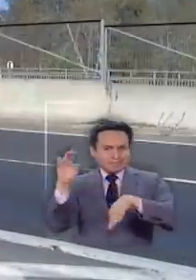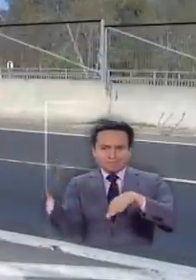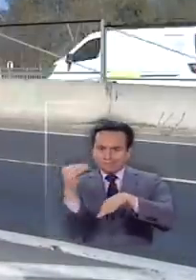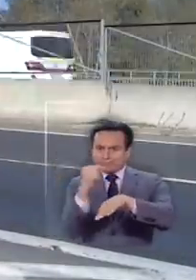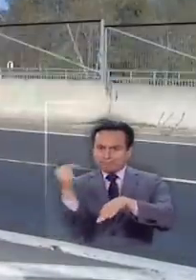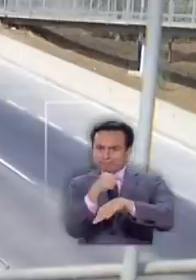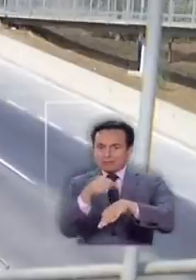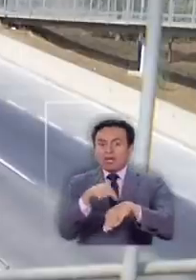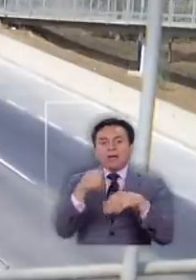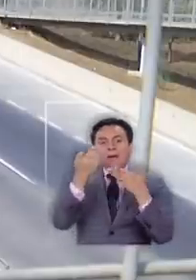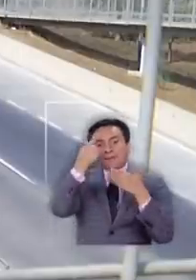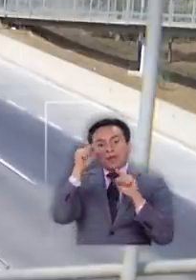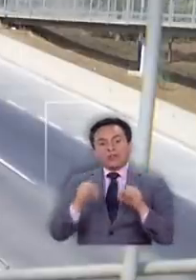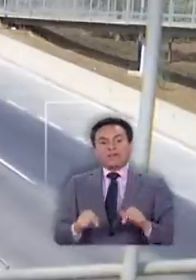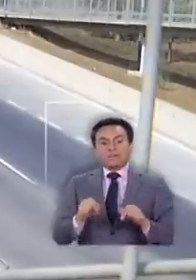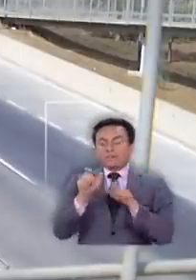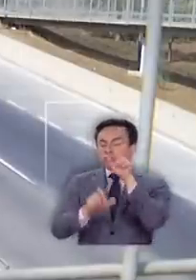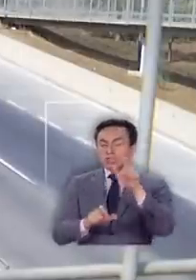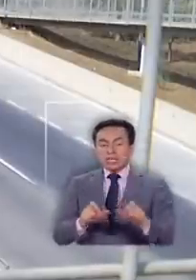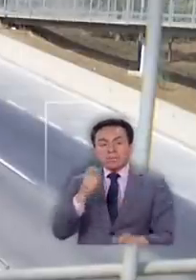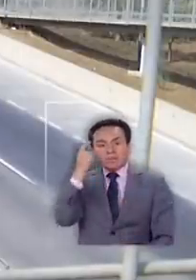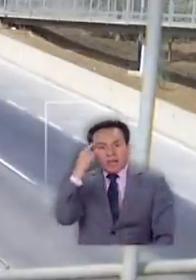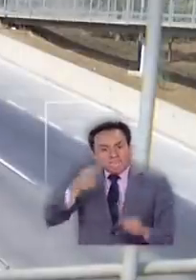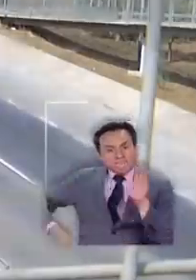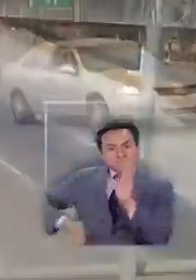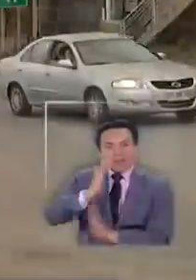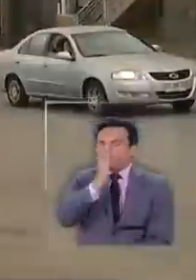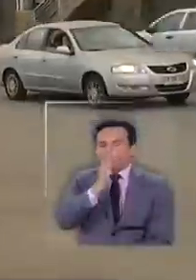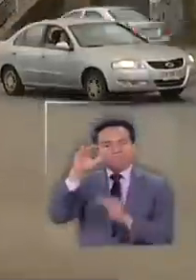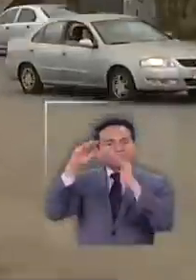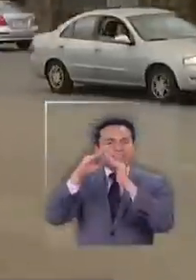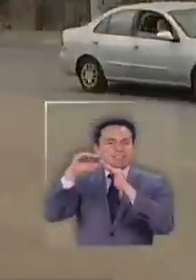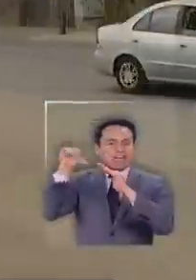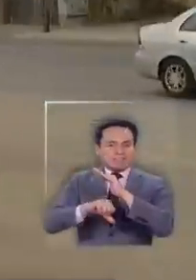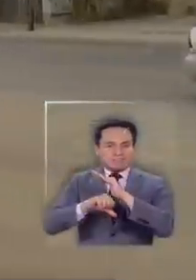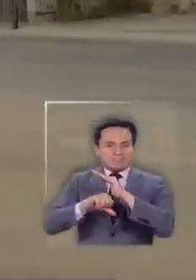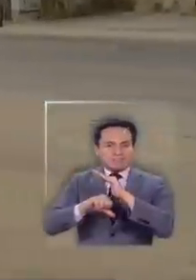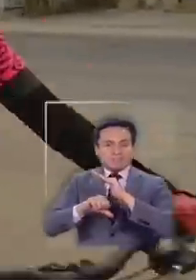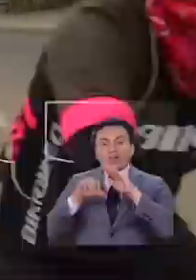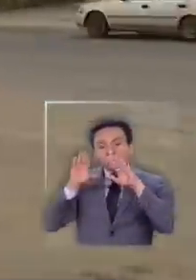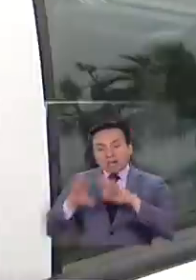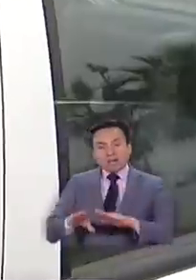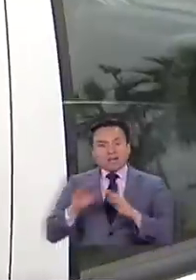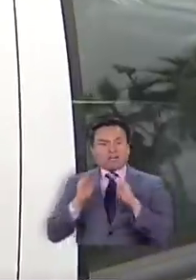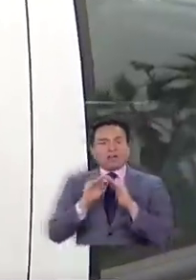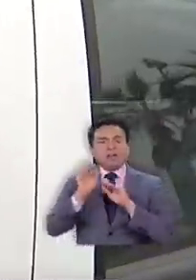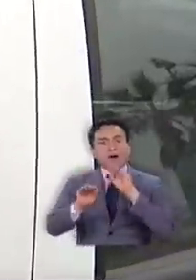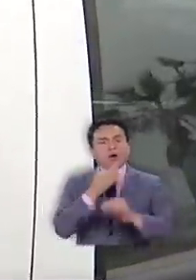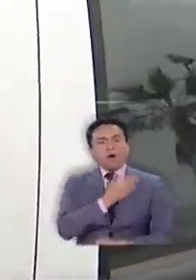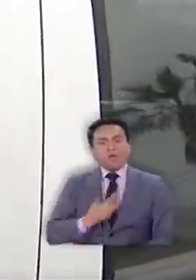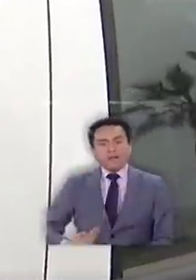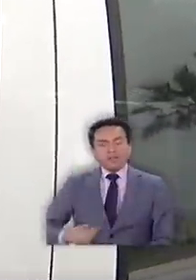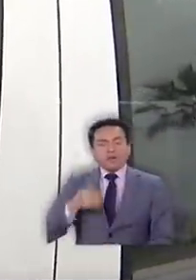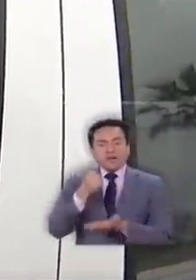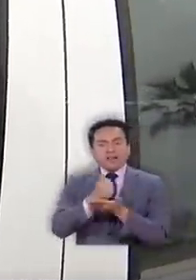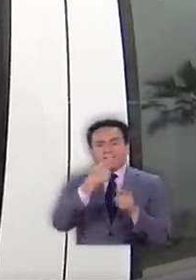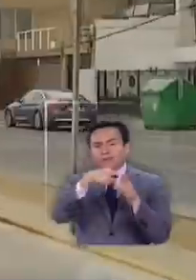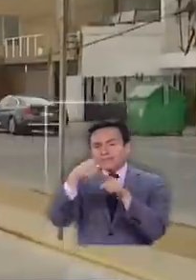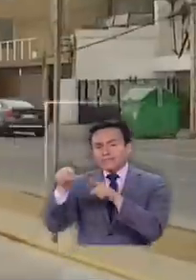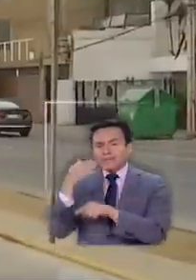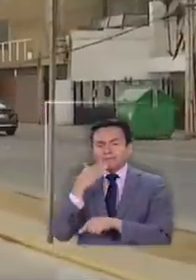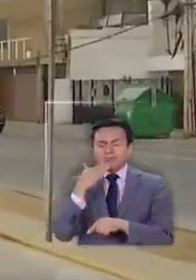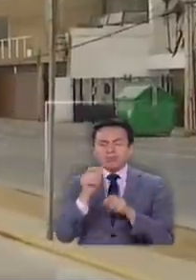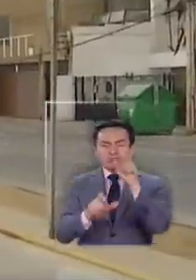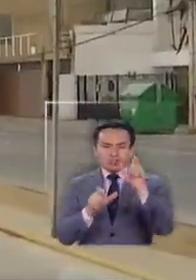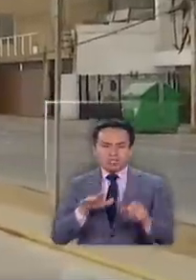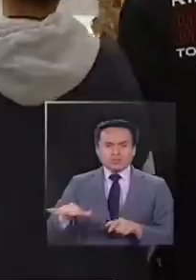La idea es que esta vez, todos los que tenían planes se queden en sus casas. Ese es el llamado del gobierno, los alcaldes y también de